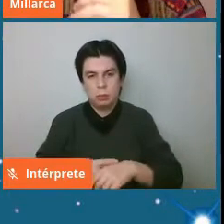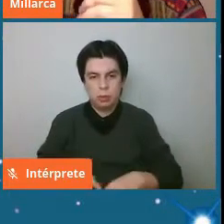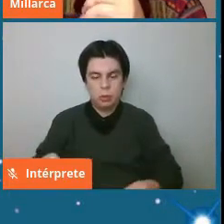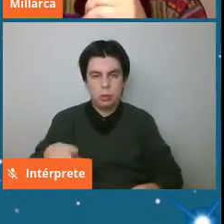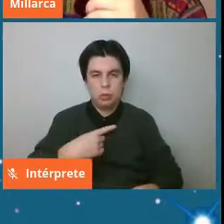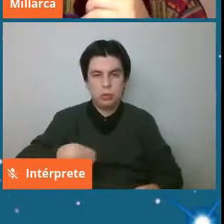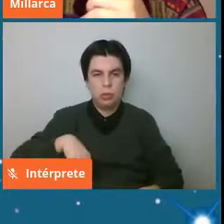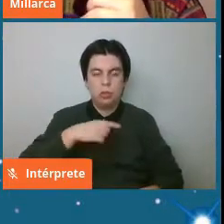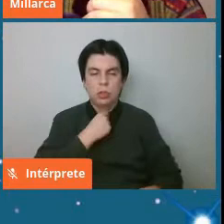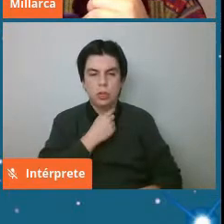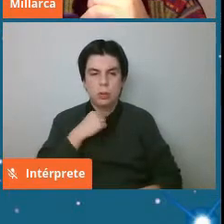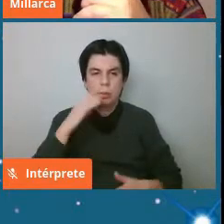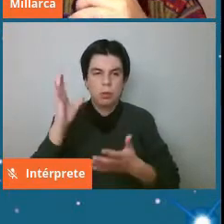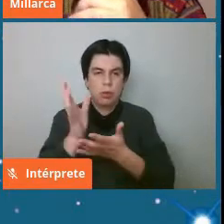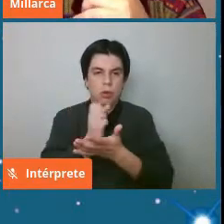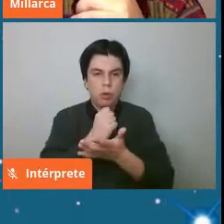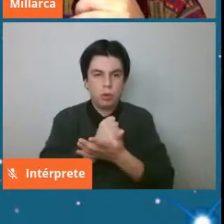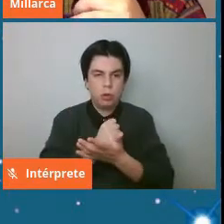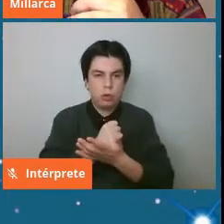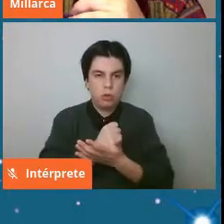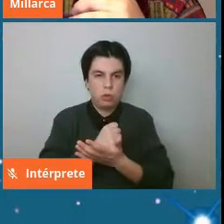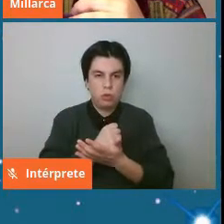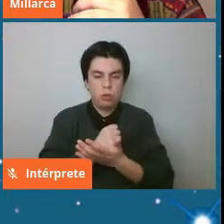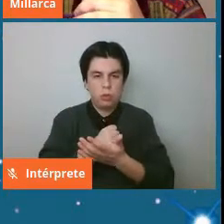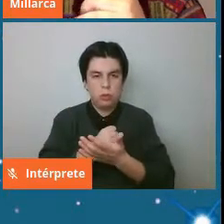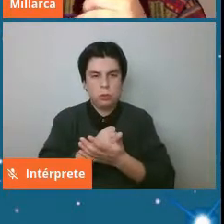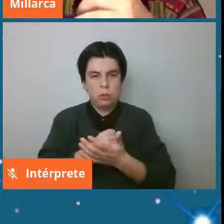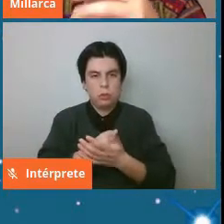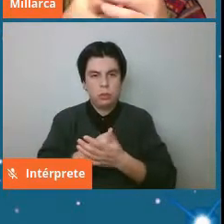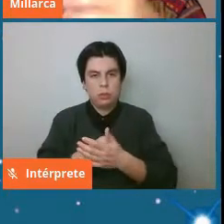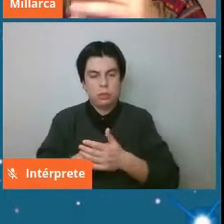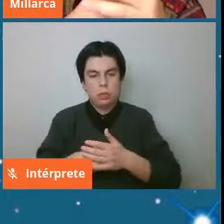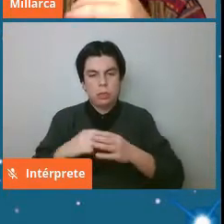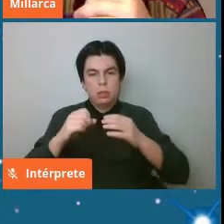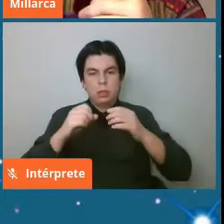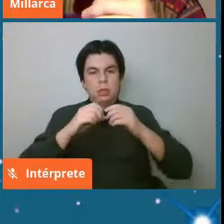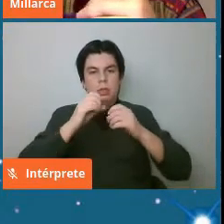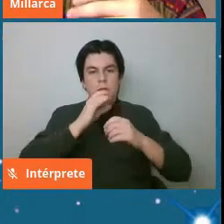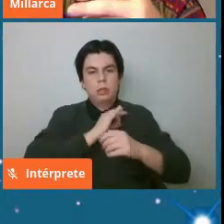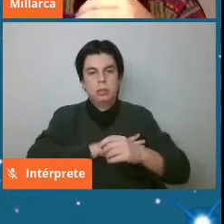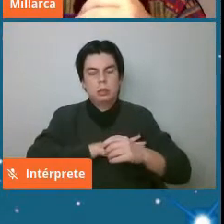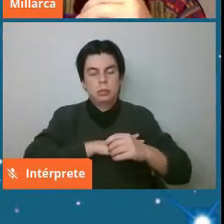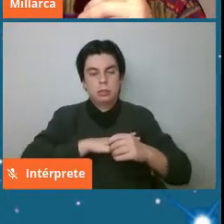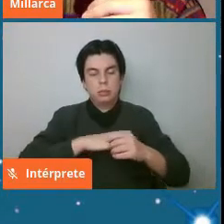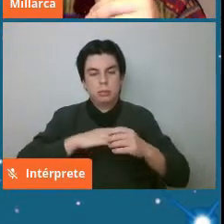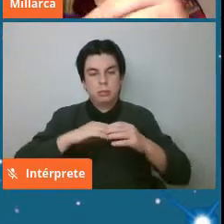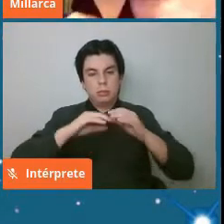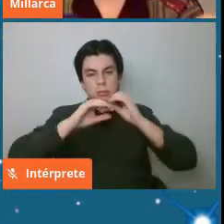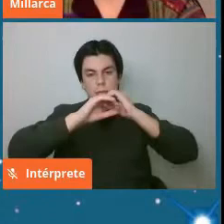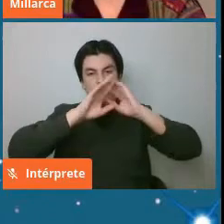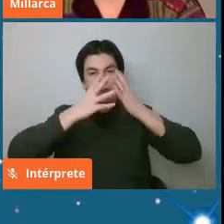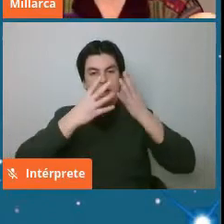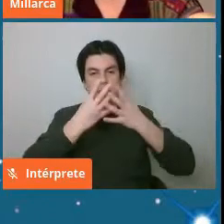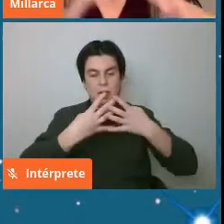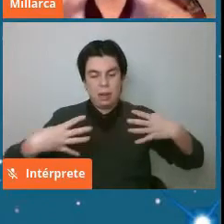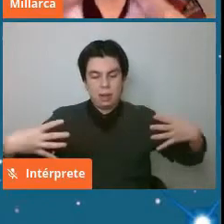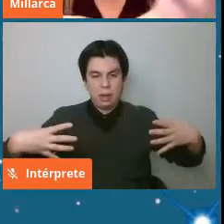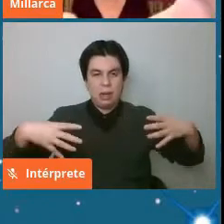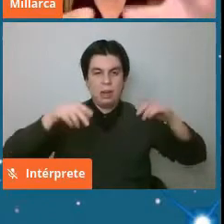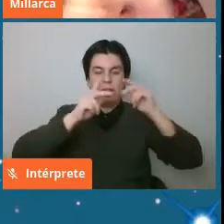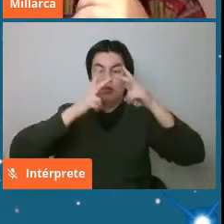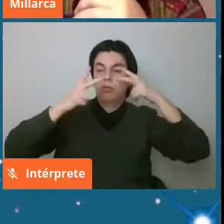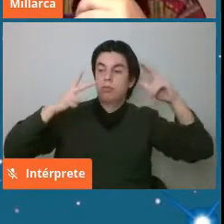lograr a través de la red de cámaras en Chile que son la Chilean All Sky Camera Network for Astro